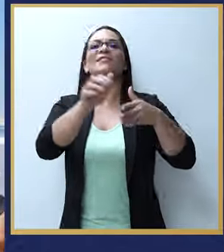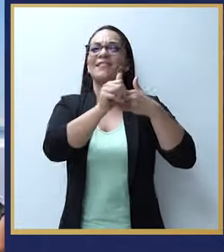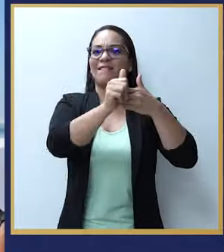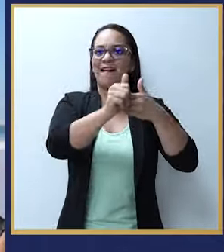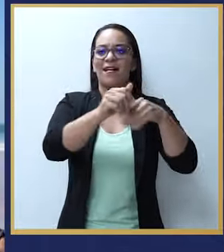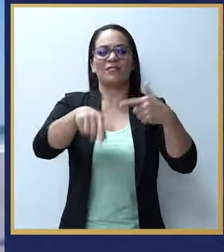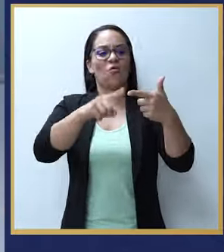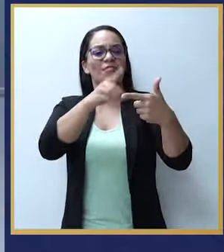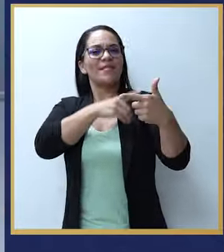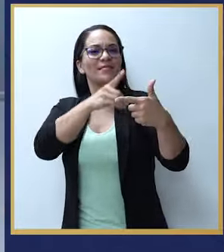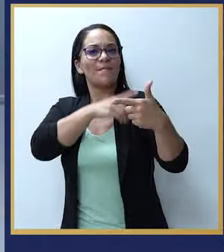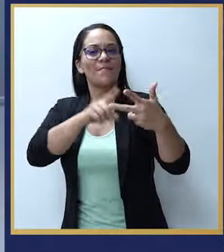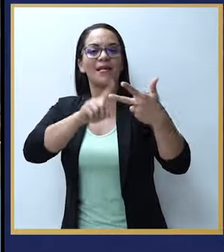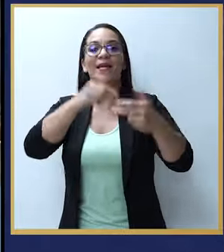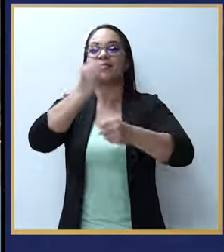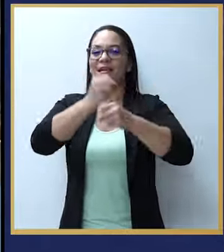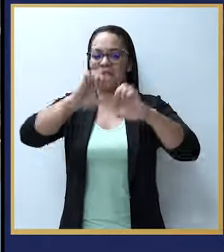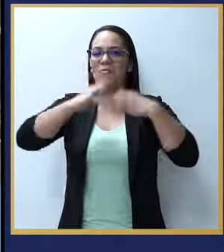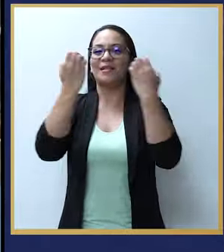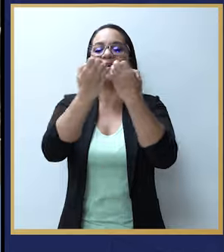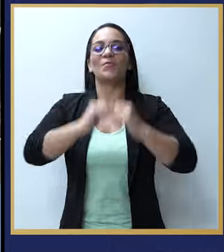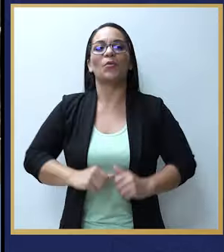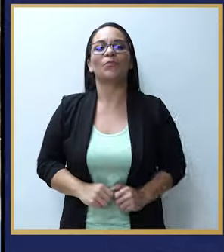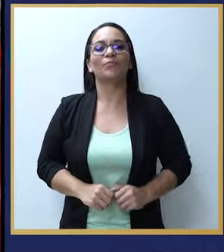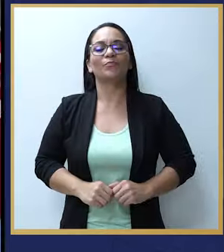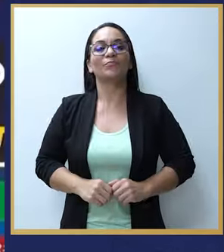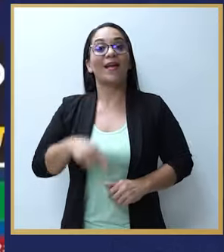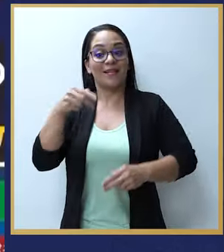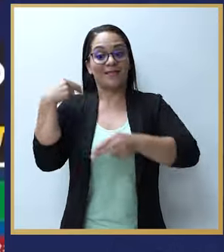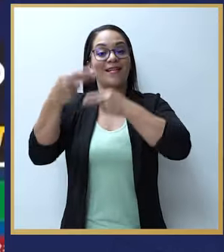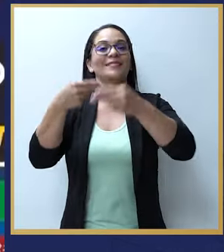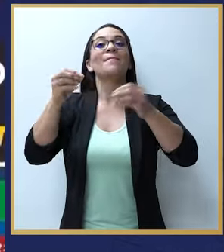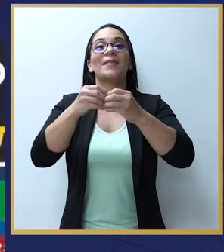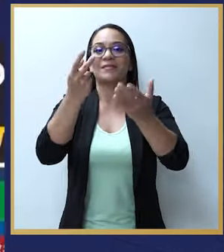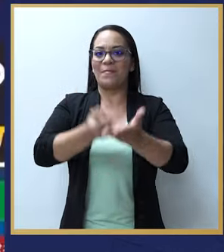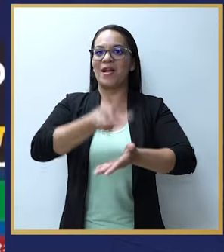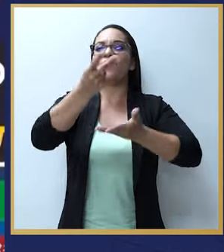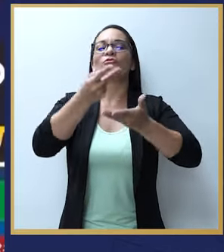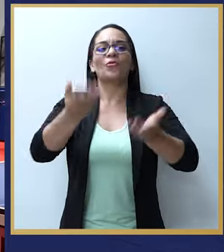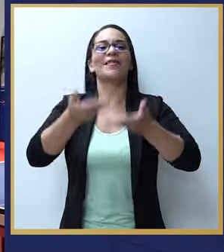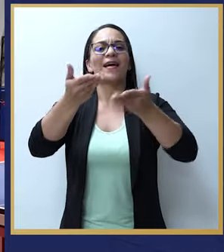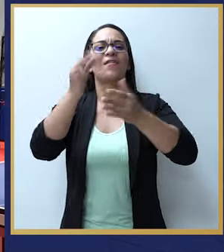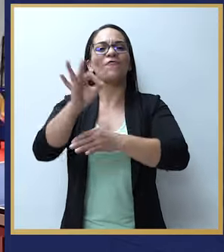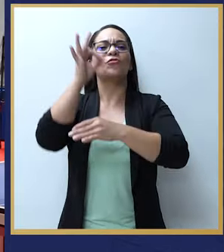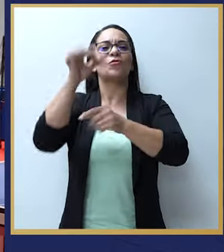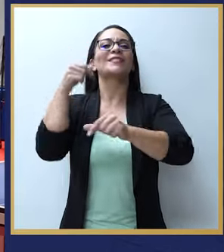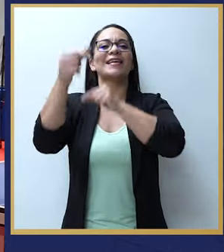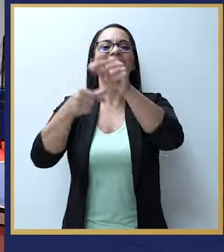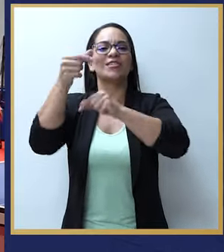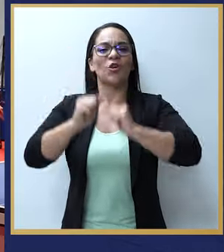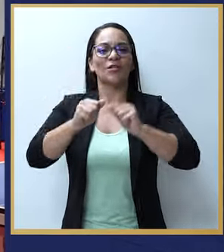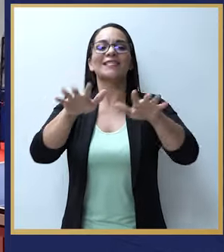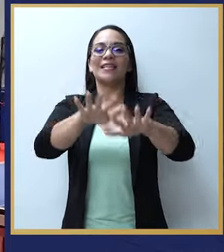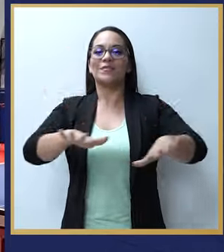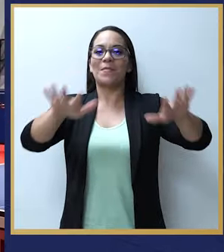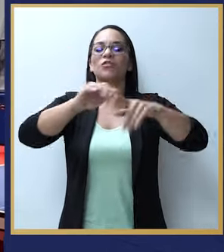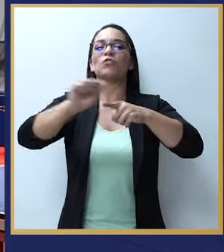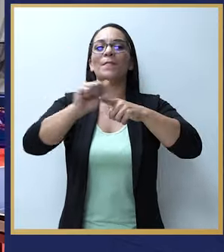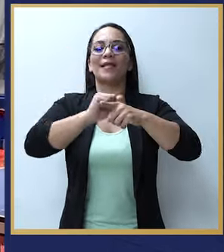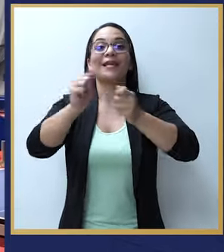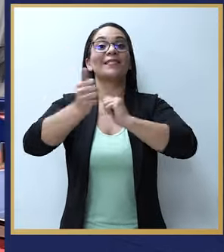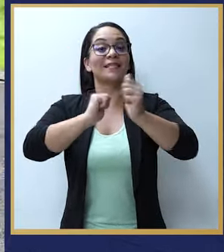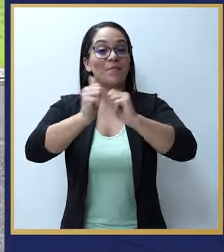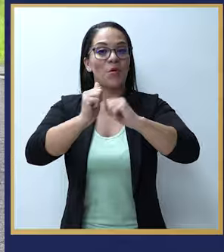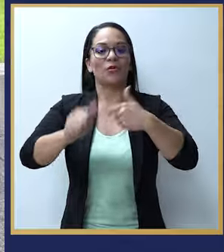liderazgo, disciplina y trabajo en el equipo. El legado más valioso que podemos dejar a las futuras generaciones son espacios para la